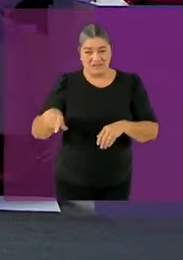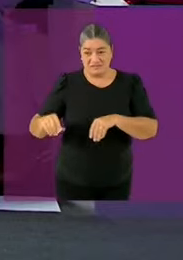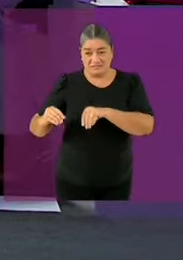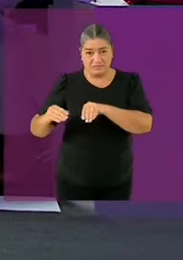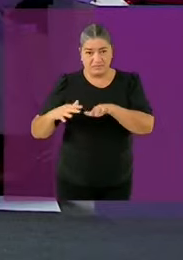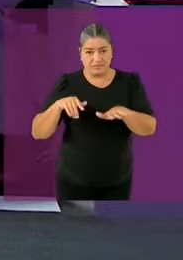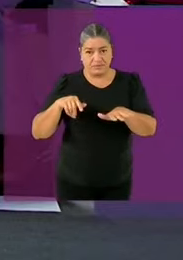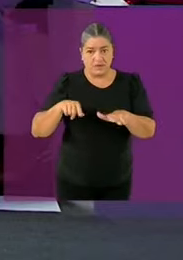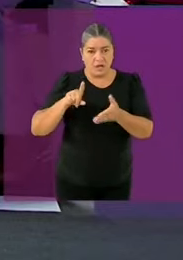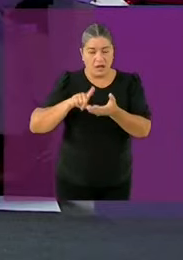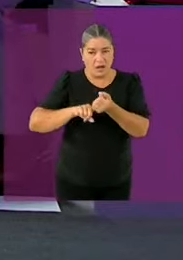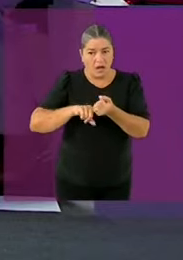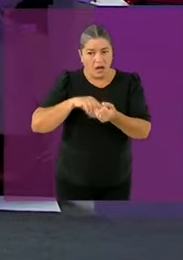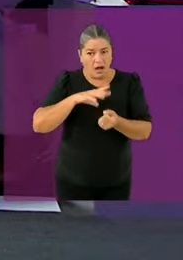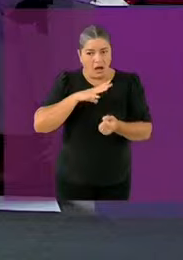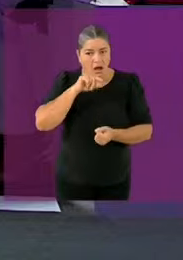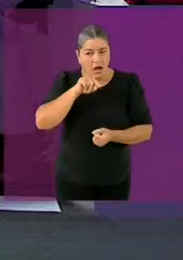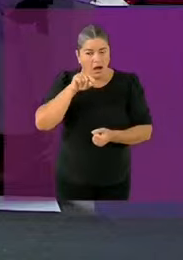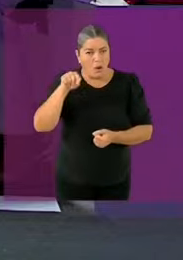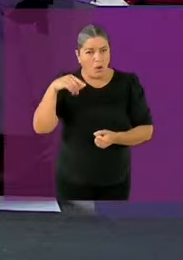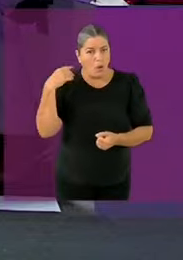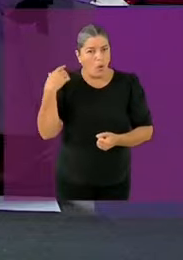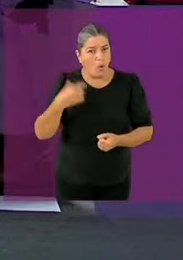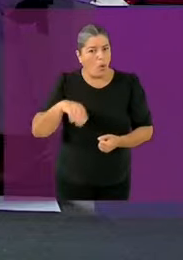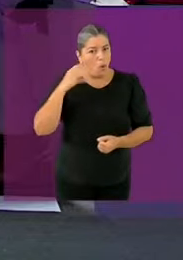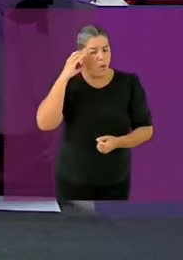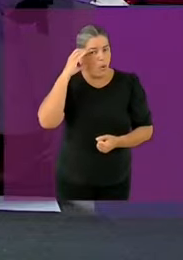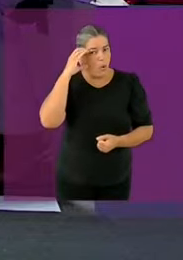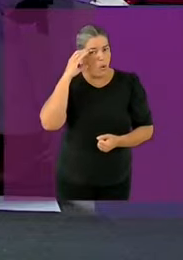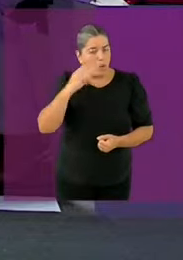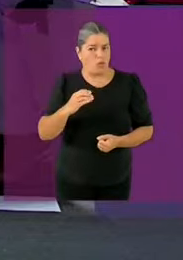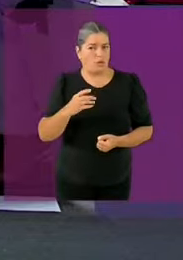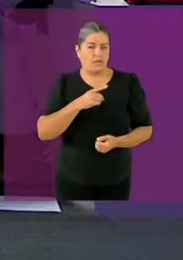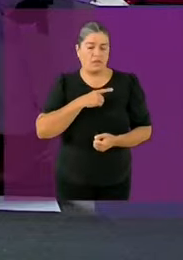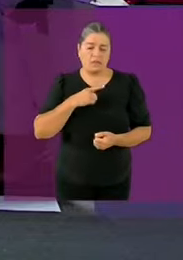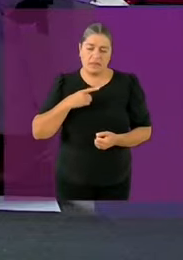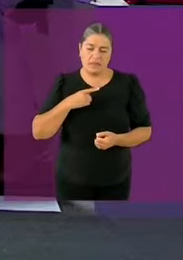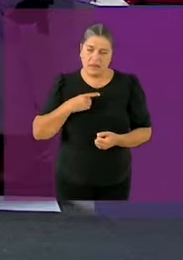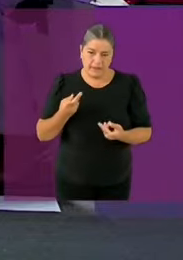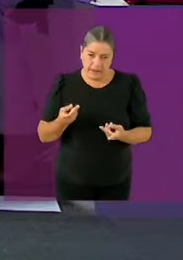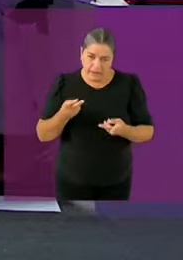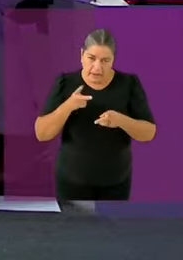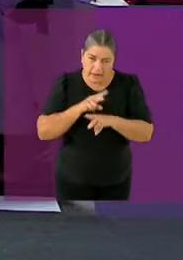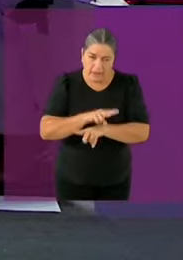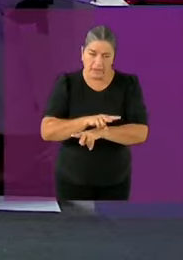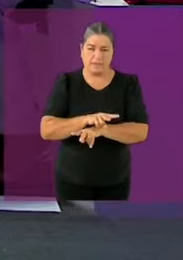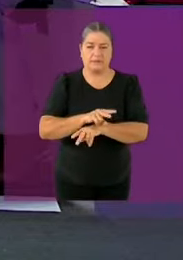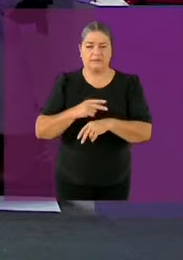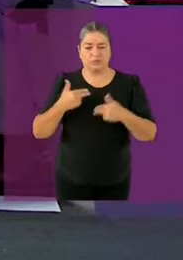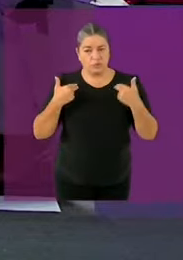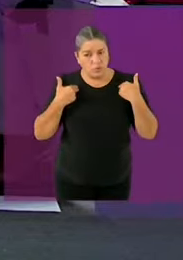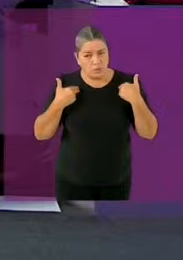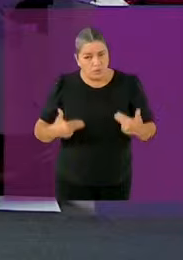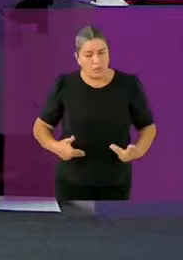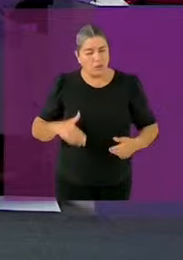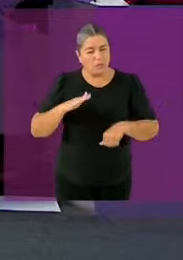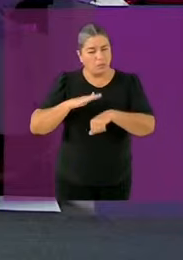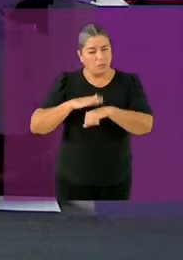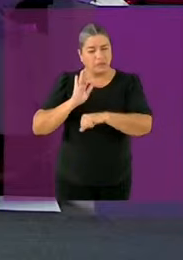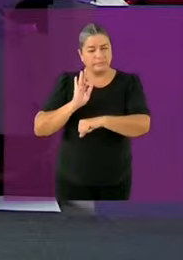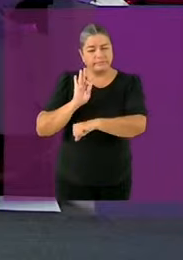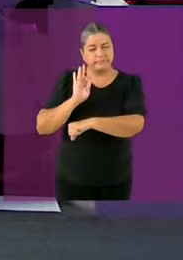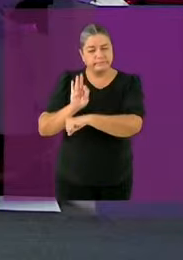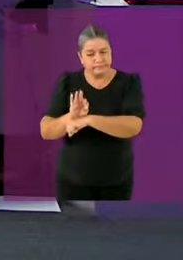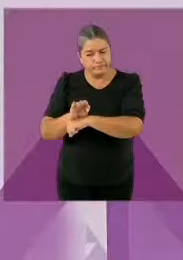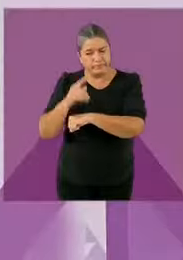de derechos humanos que le dé acompañamiento en todo su trayecto a las personas migrantes. Migrar no es un crimen. Migrar es una decisión